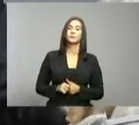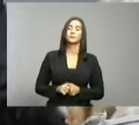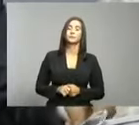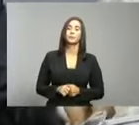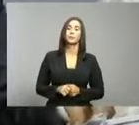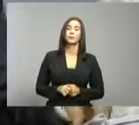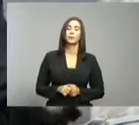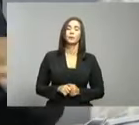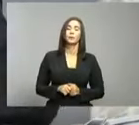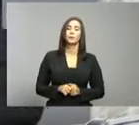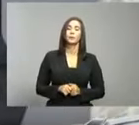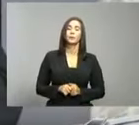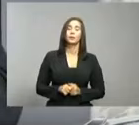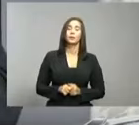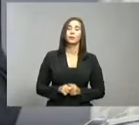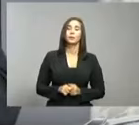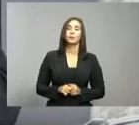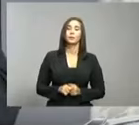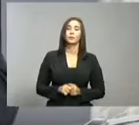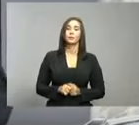Altagracia Ortiz, por favor.